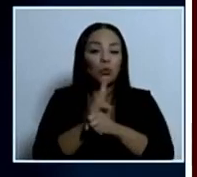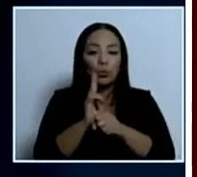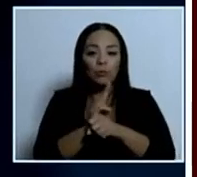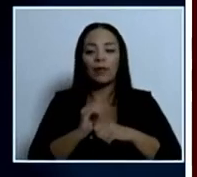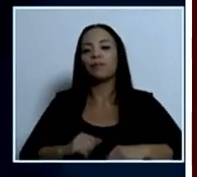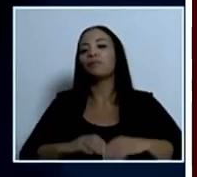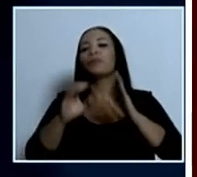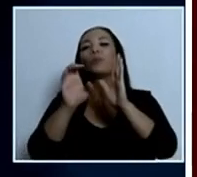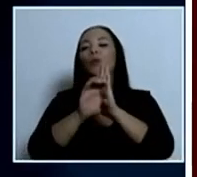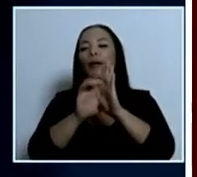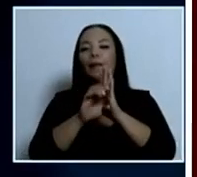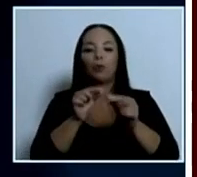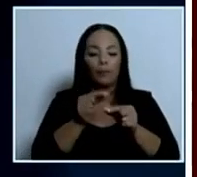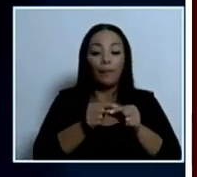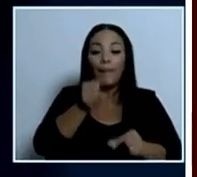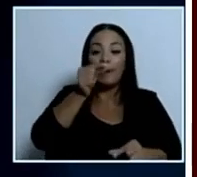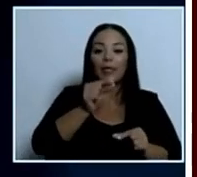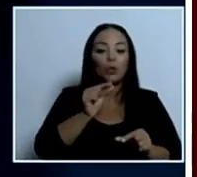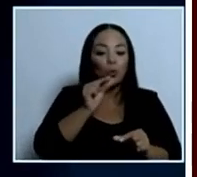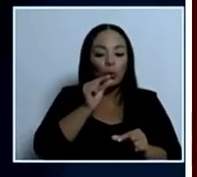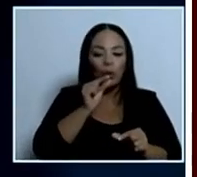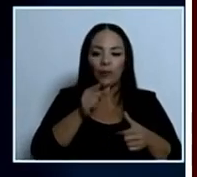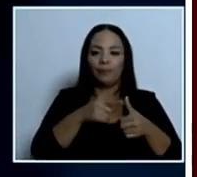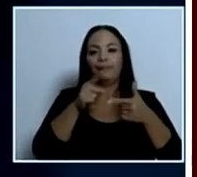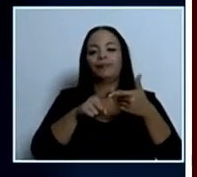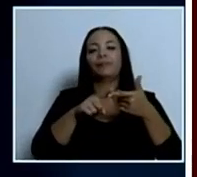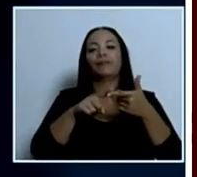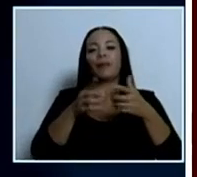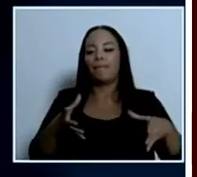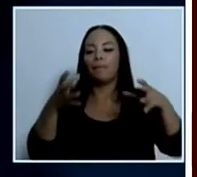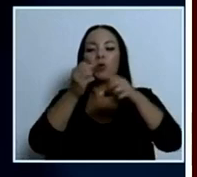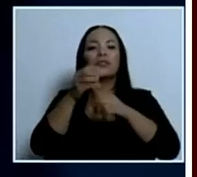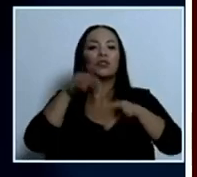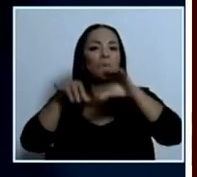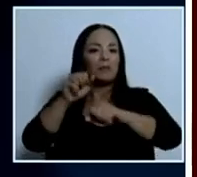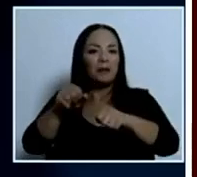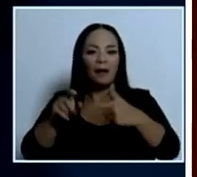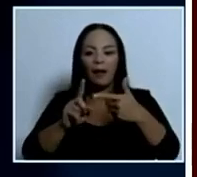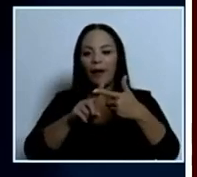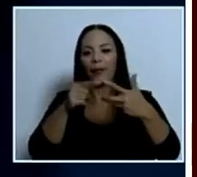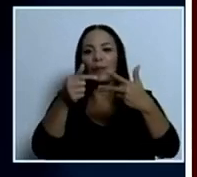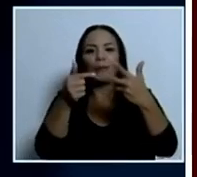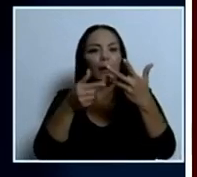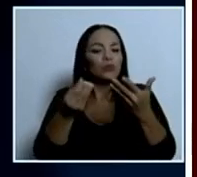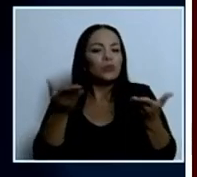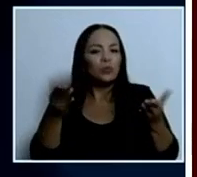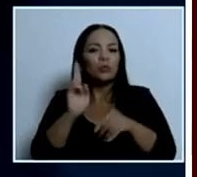las pajillas, entre ellos las bolsas de supermercado, entre otros productos.